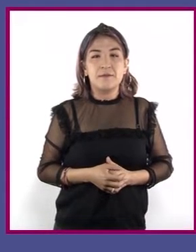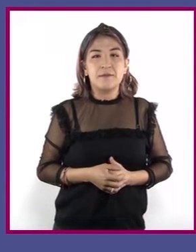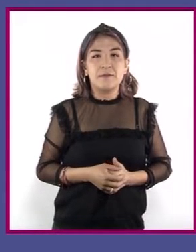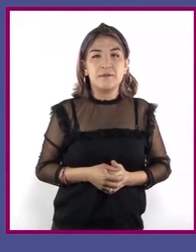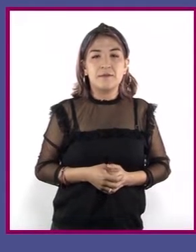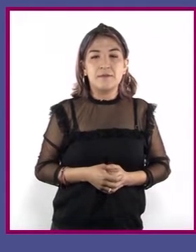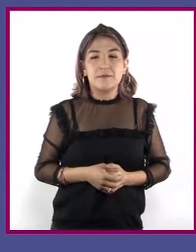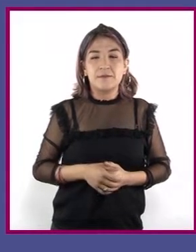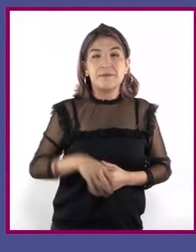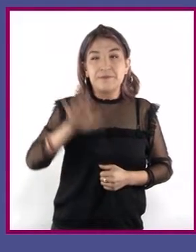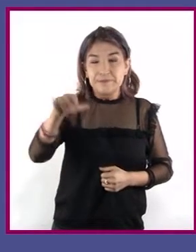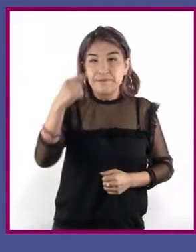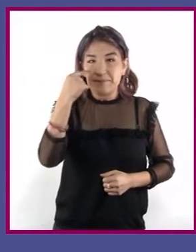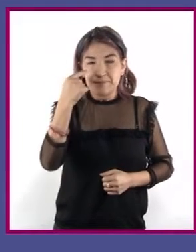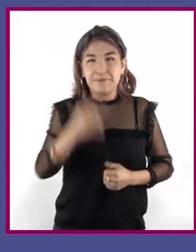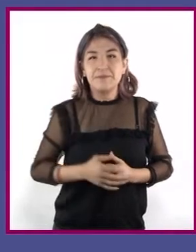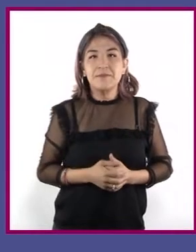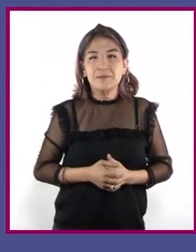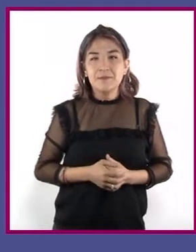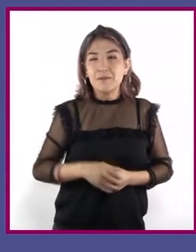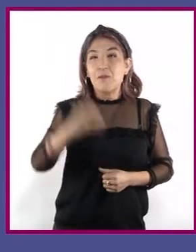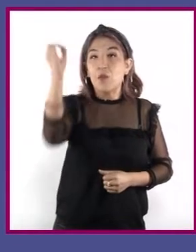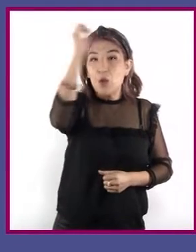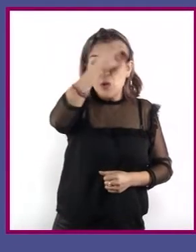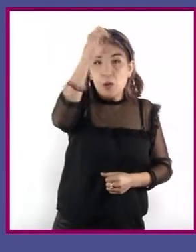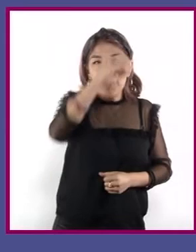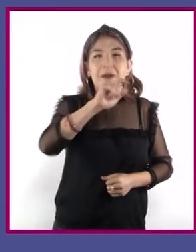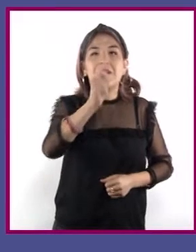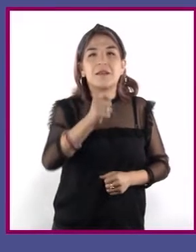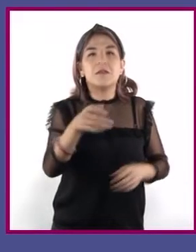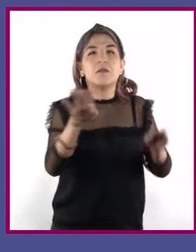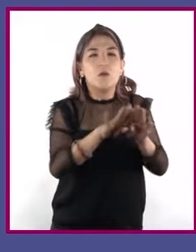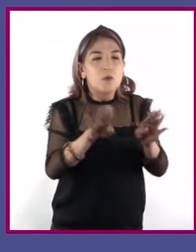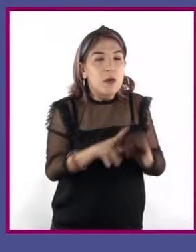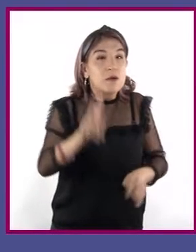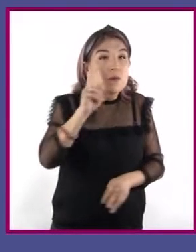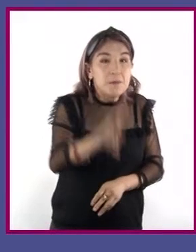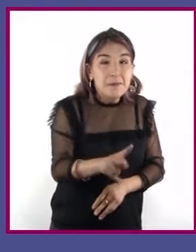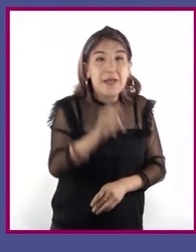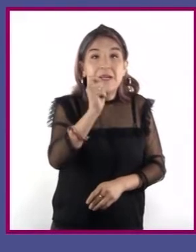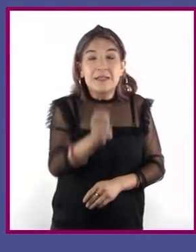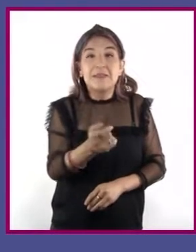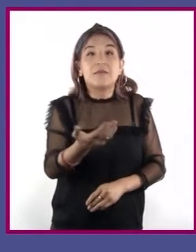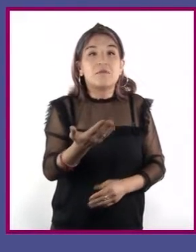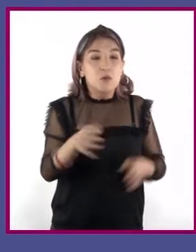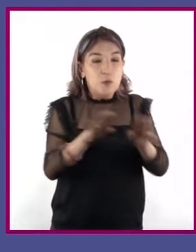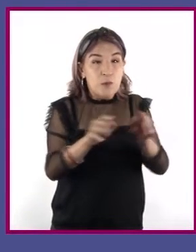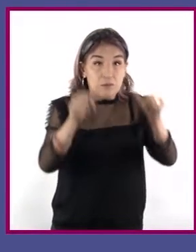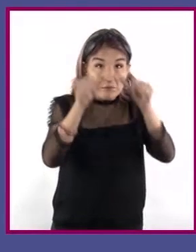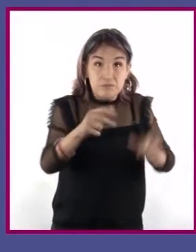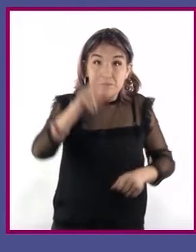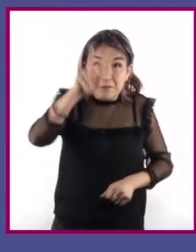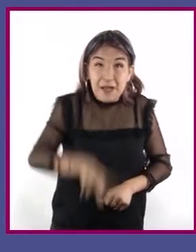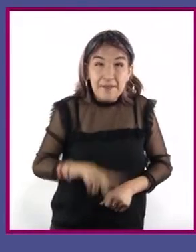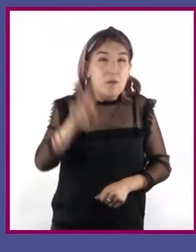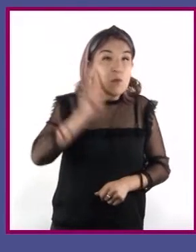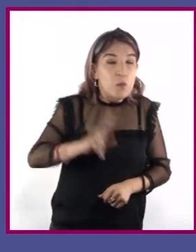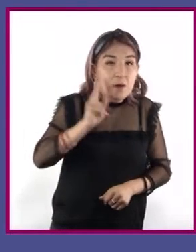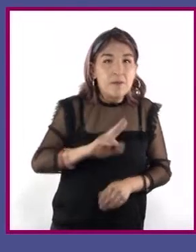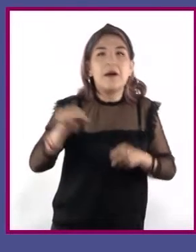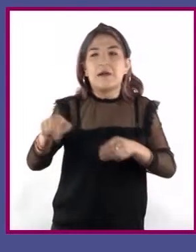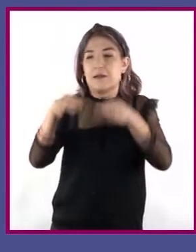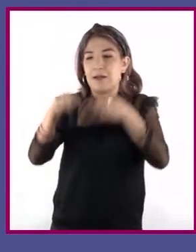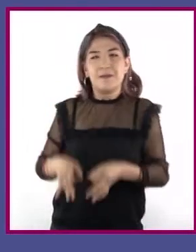Mira, las opiniones carecen de un mecanismo de comprobación común a diferencia de los hechos. Así